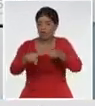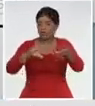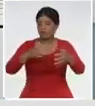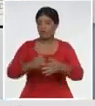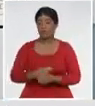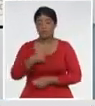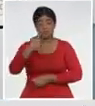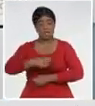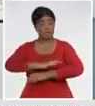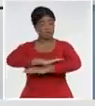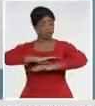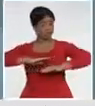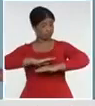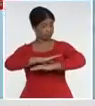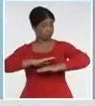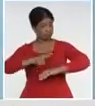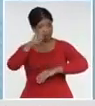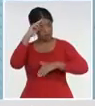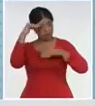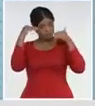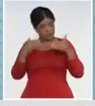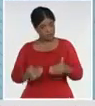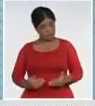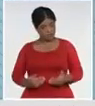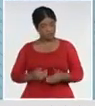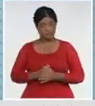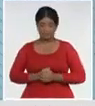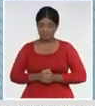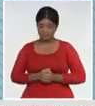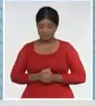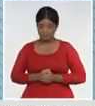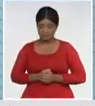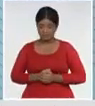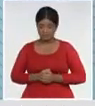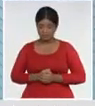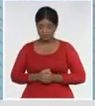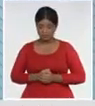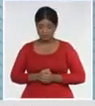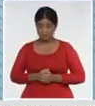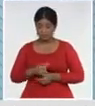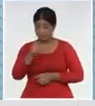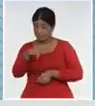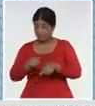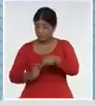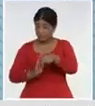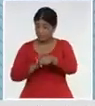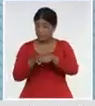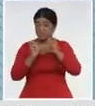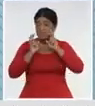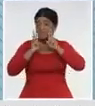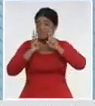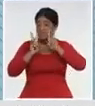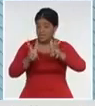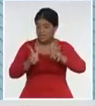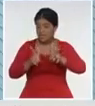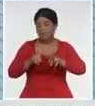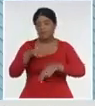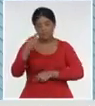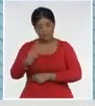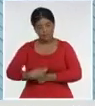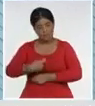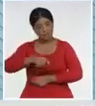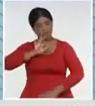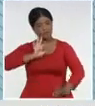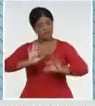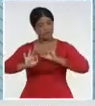y actividades, saludables, al aire libre, durante la nueva, normalidad, de tu estilo, de vida, depende tu seguridad, y la de